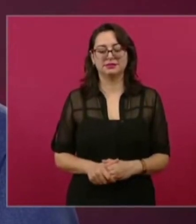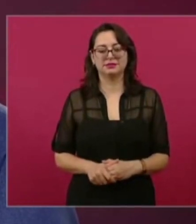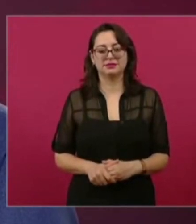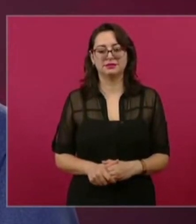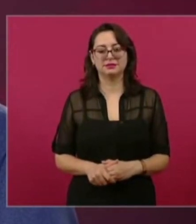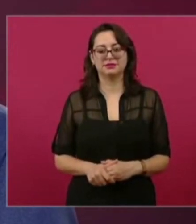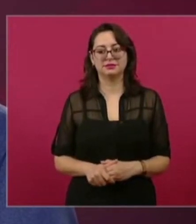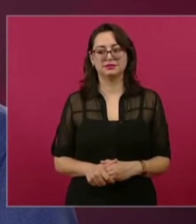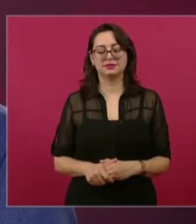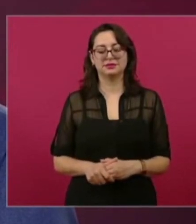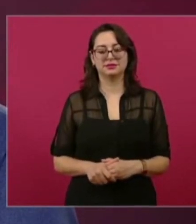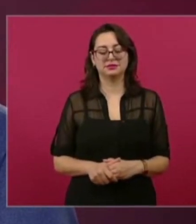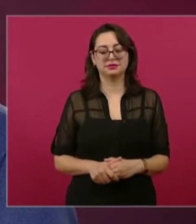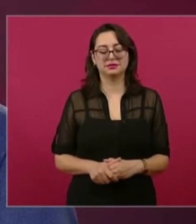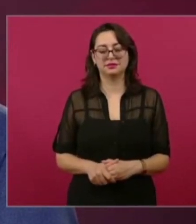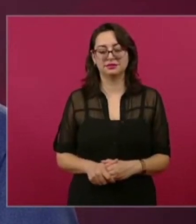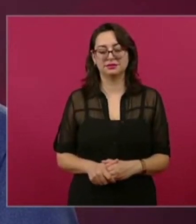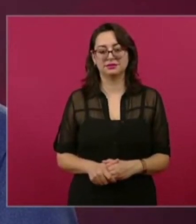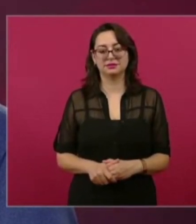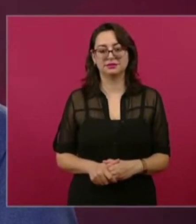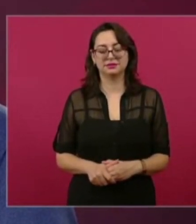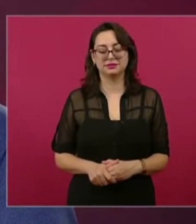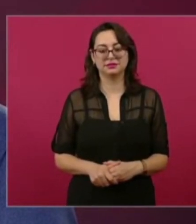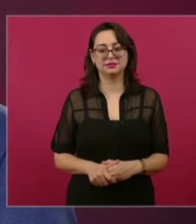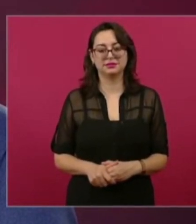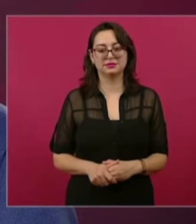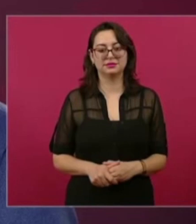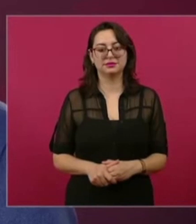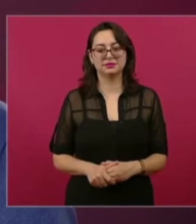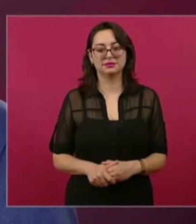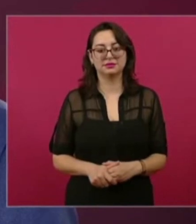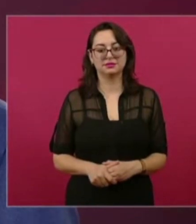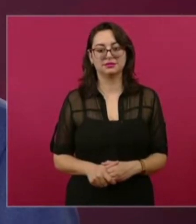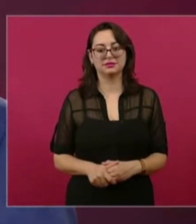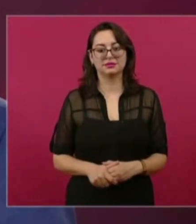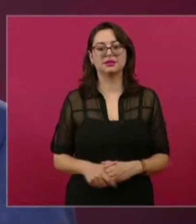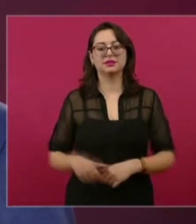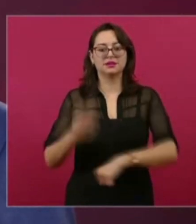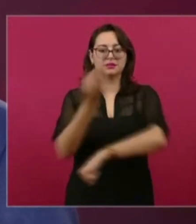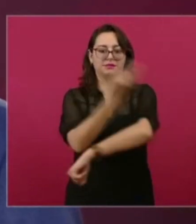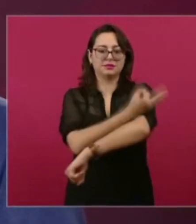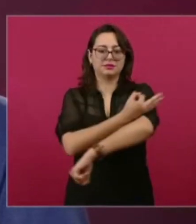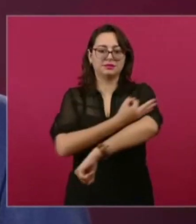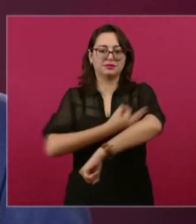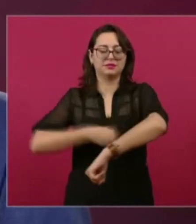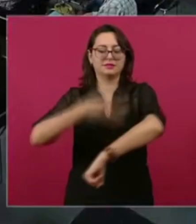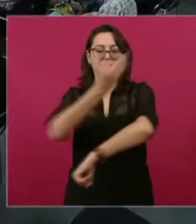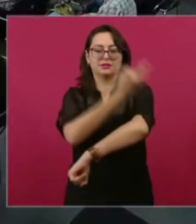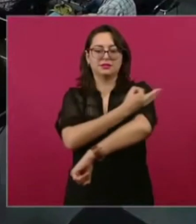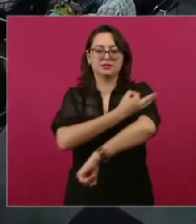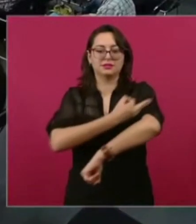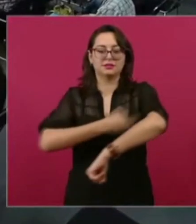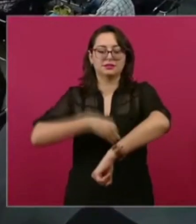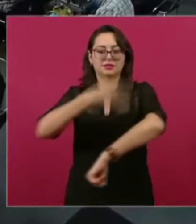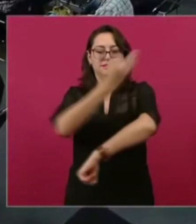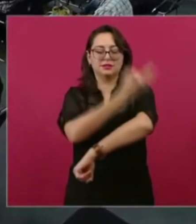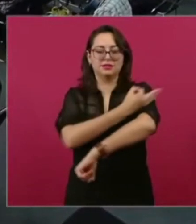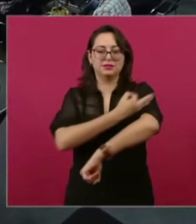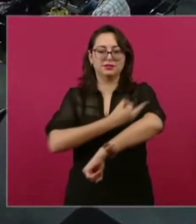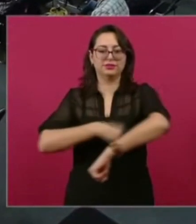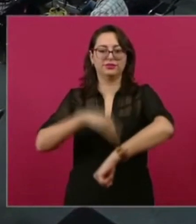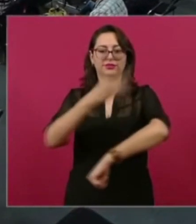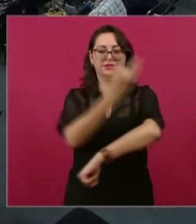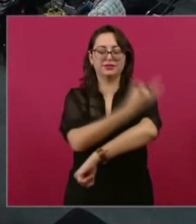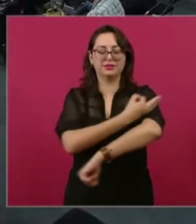por la tarde, por la